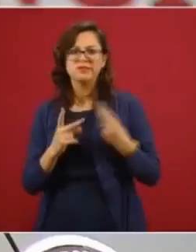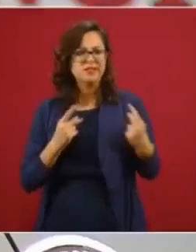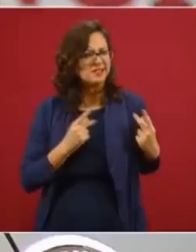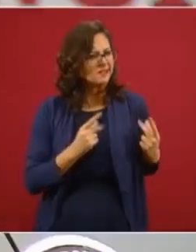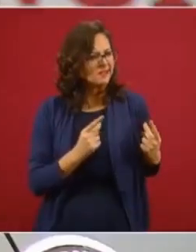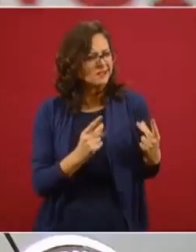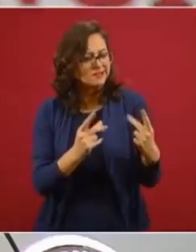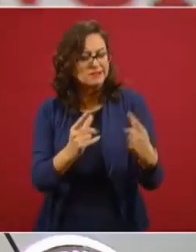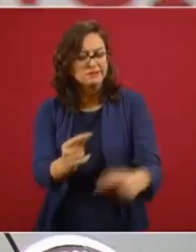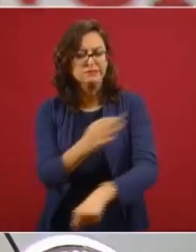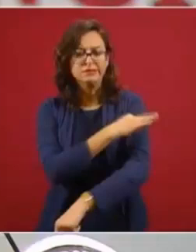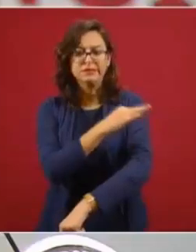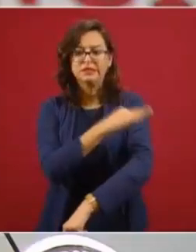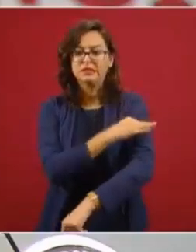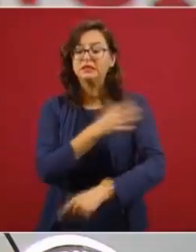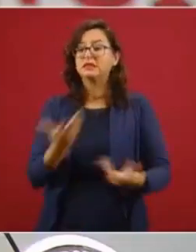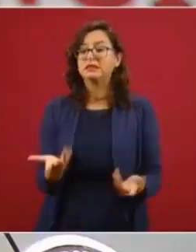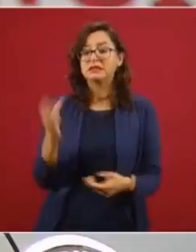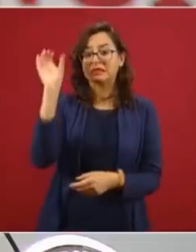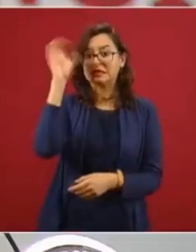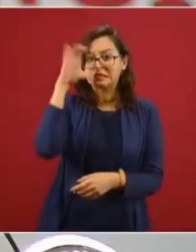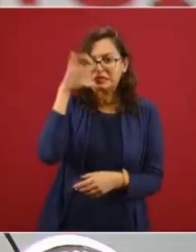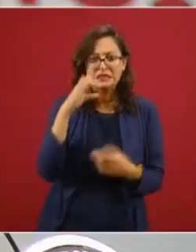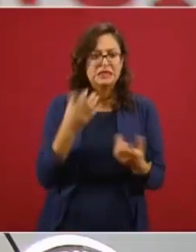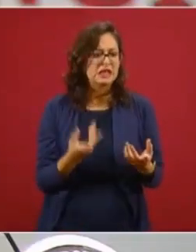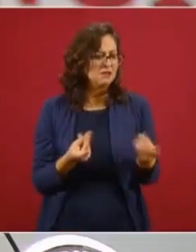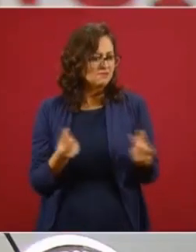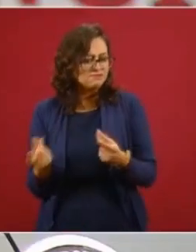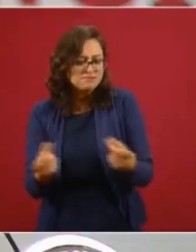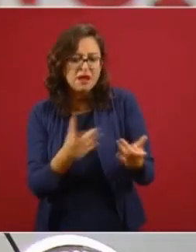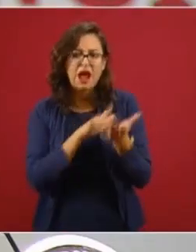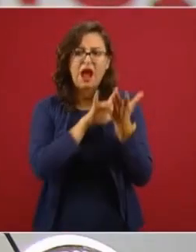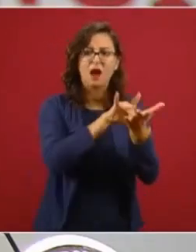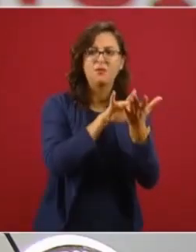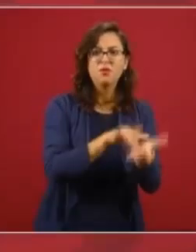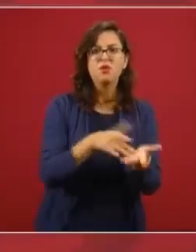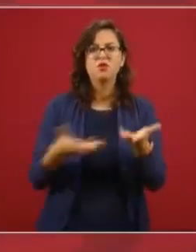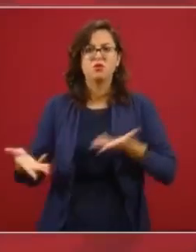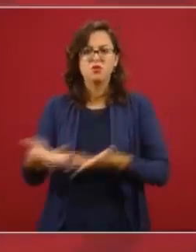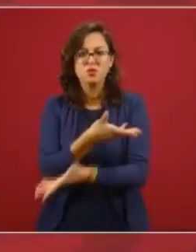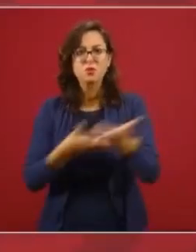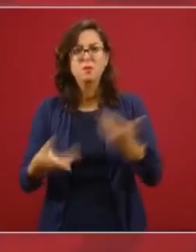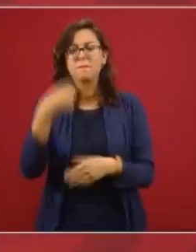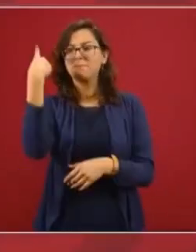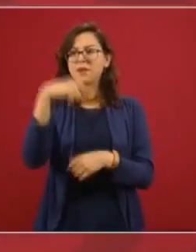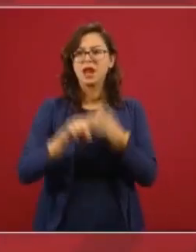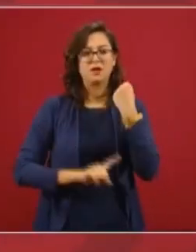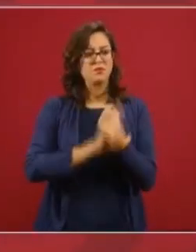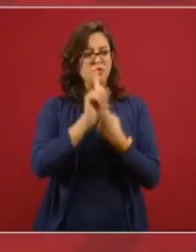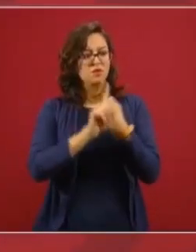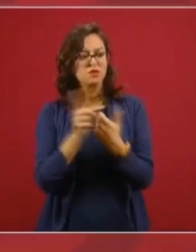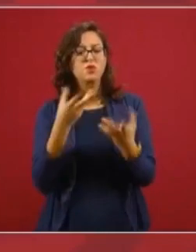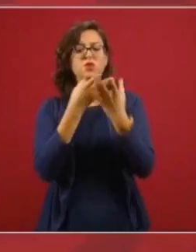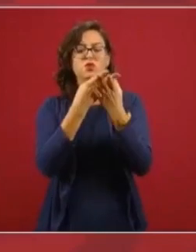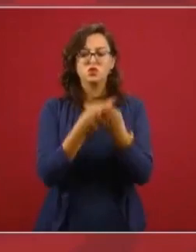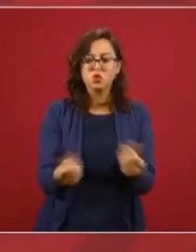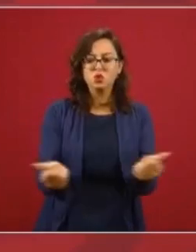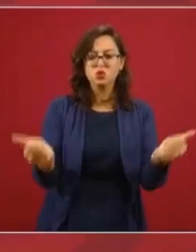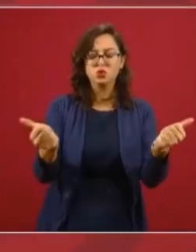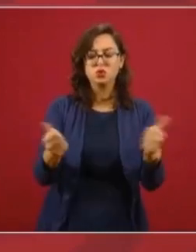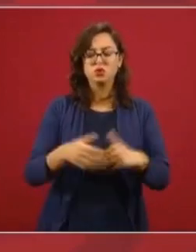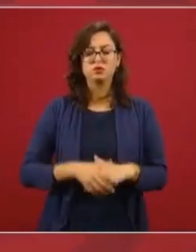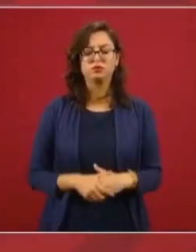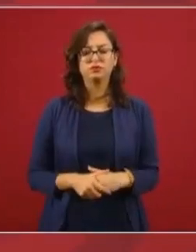mundo científico había contado con tanto apoyo y colaboración para buscar una solución común. En este